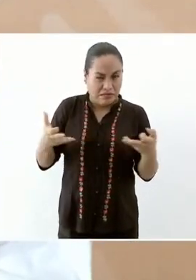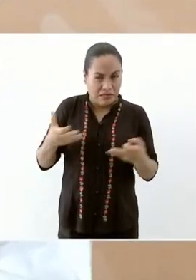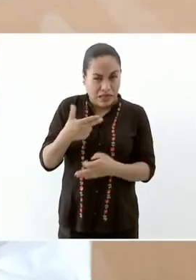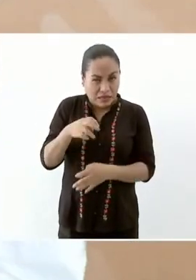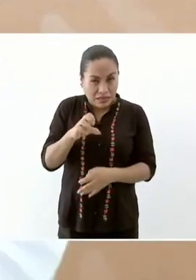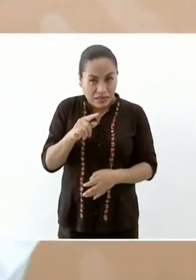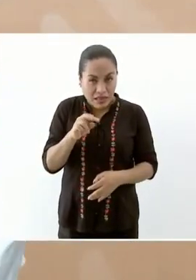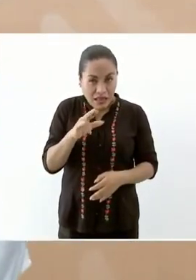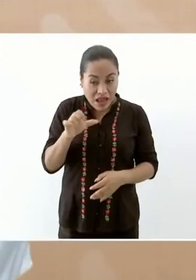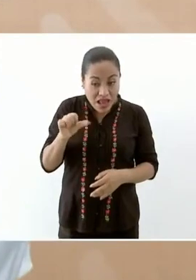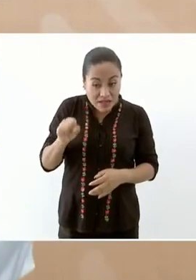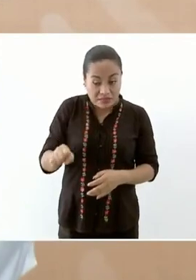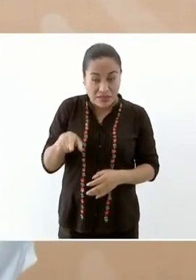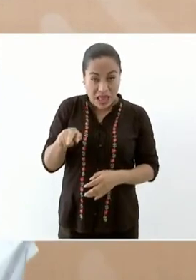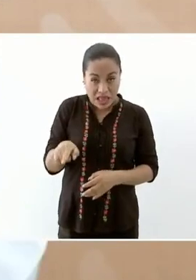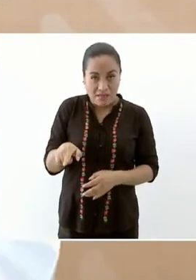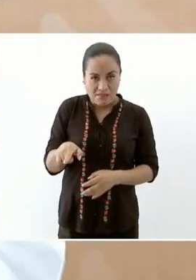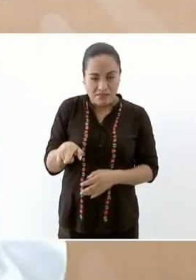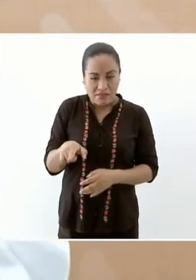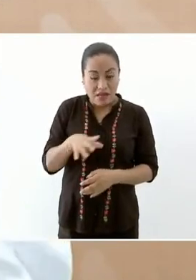o que es difícil